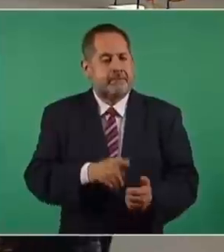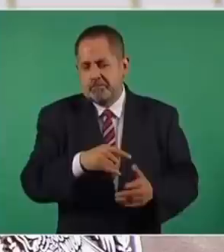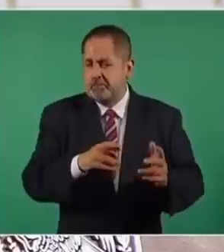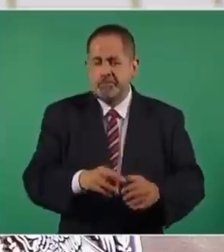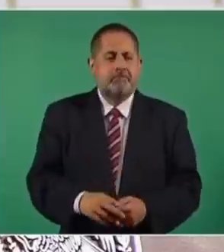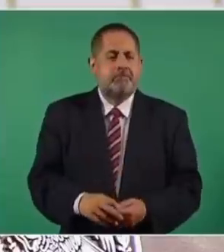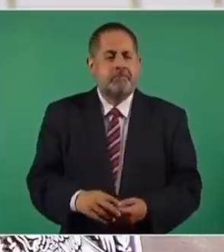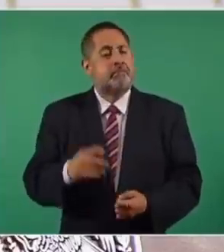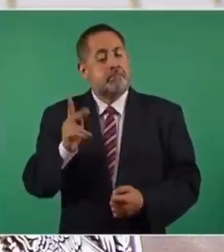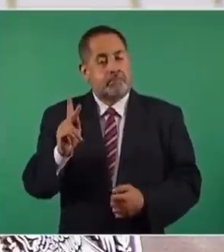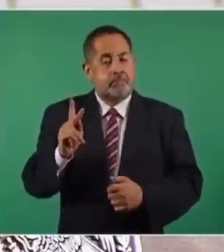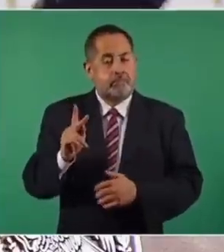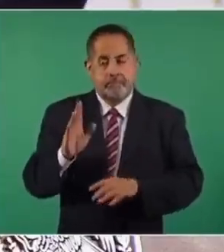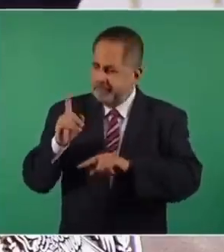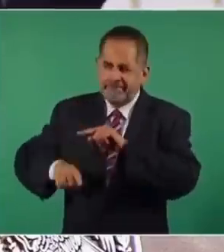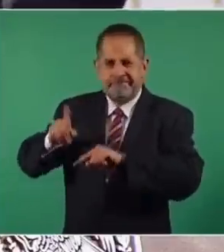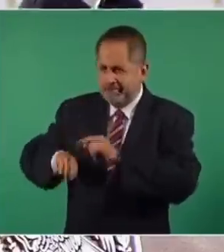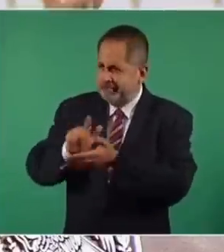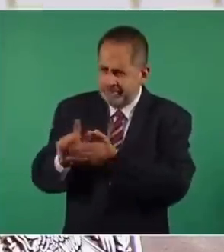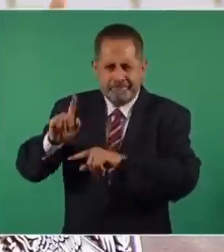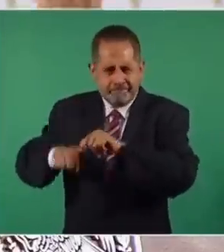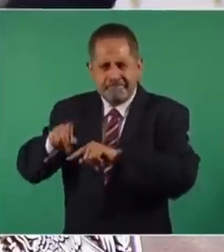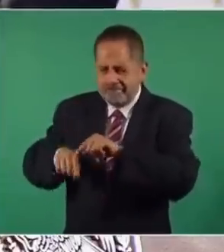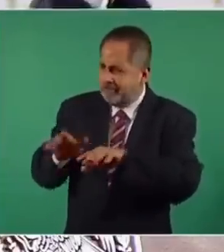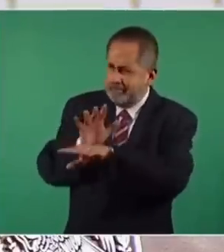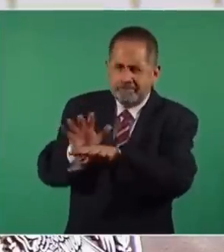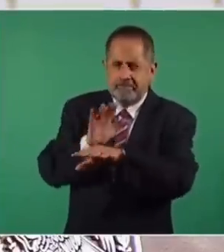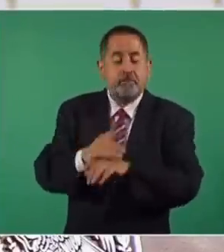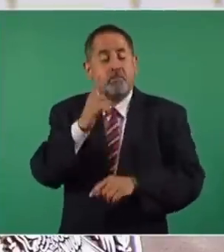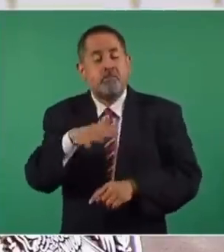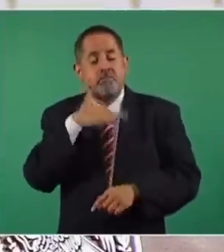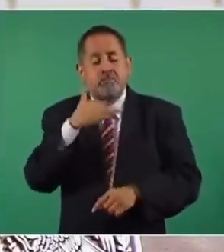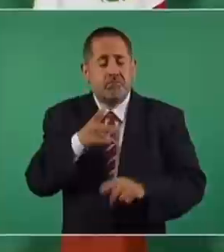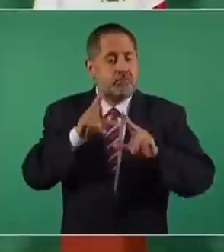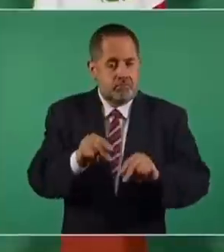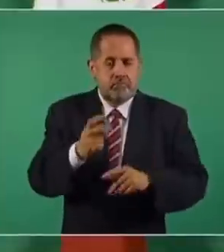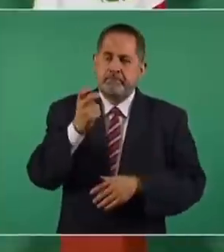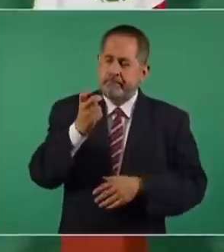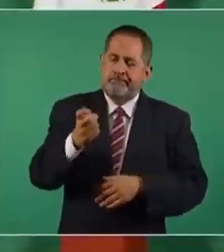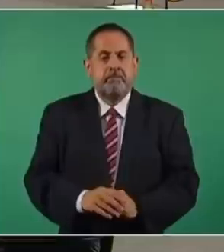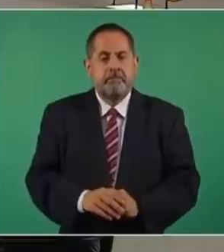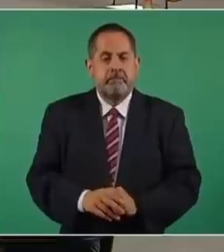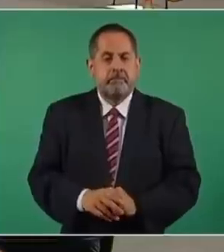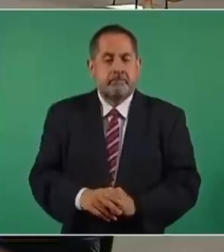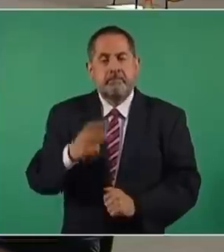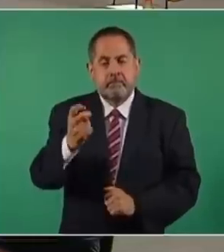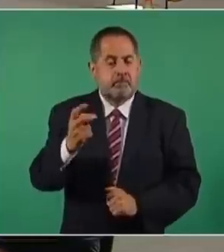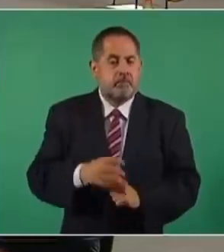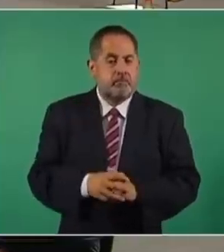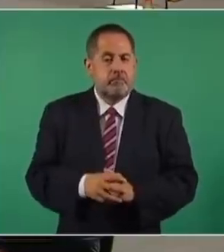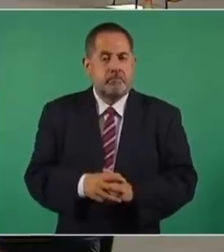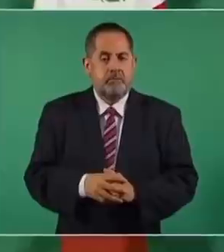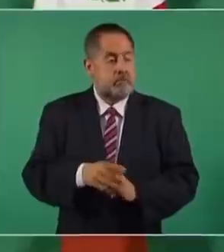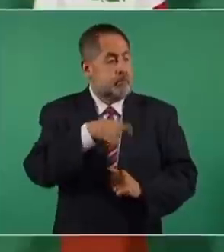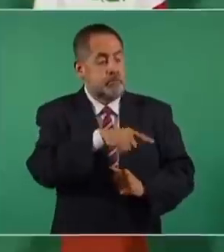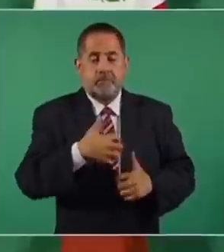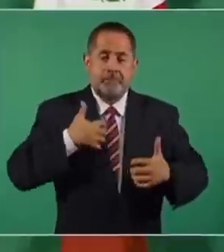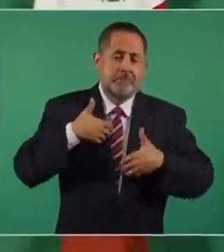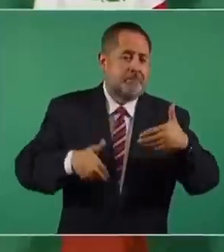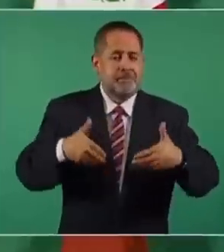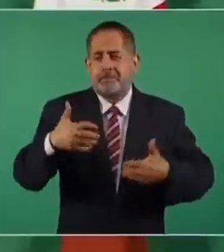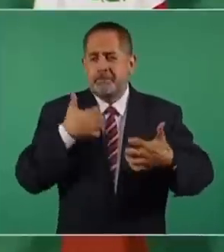hipócritas, pero ya se va limpiando, sobre todo la corrupción, que era lo que más dañaba. Por eso las molestias,